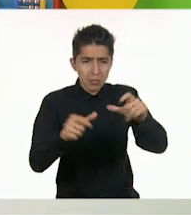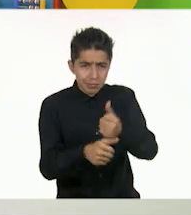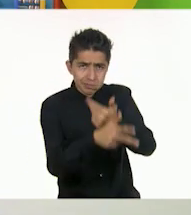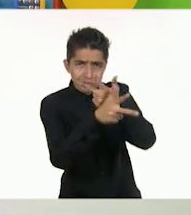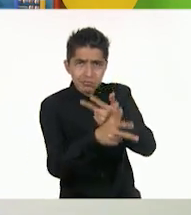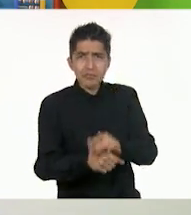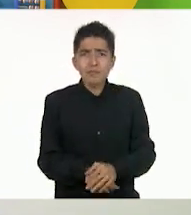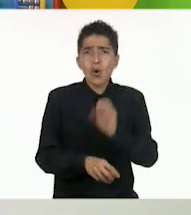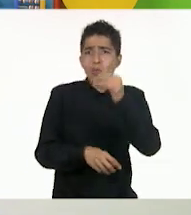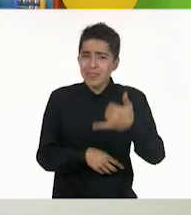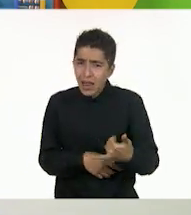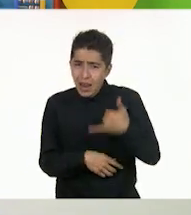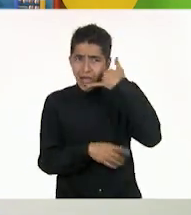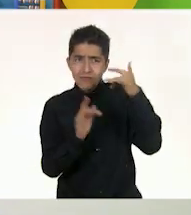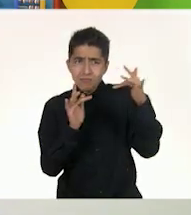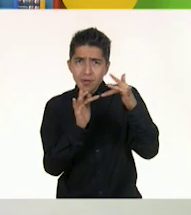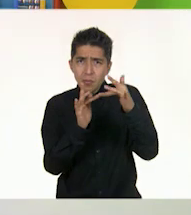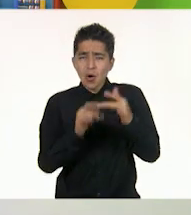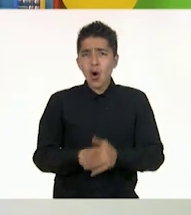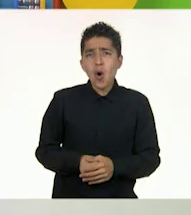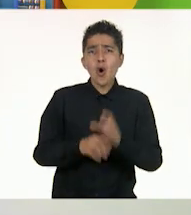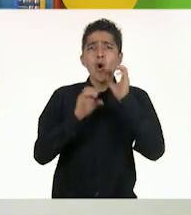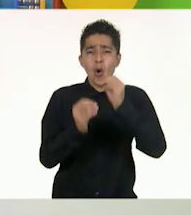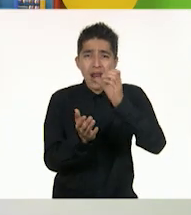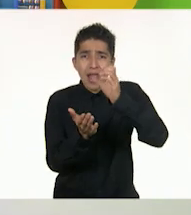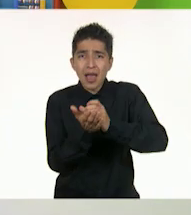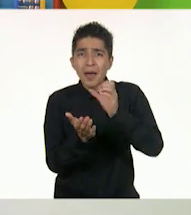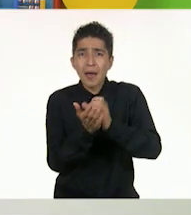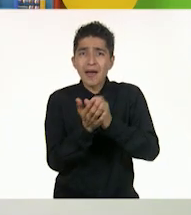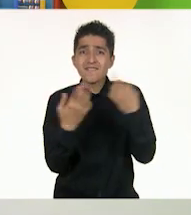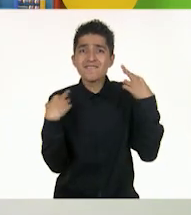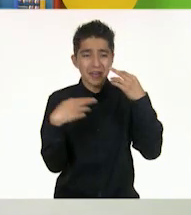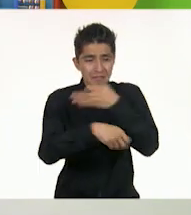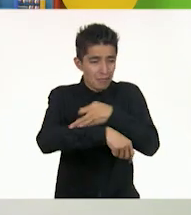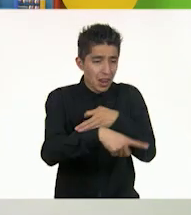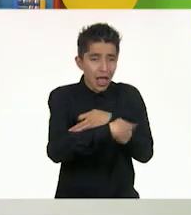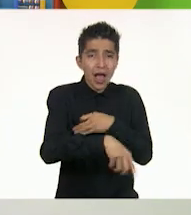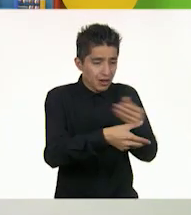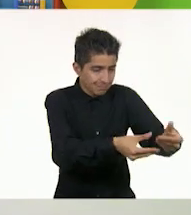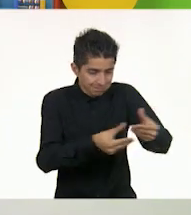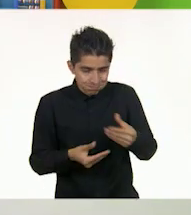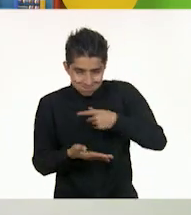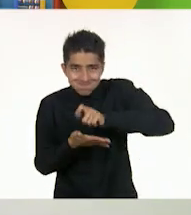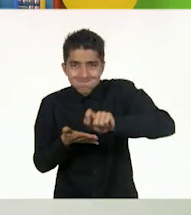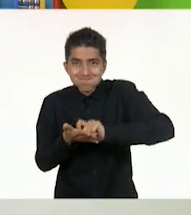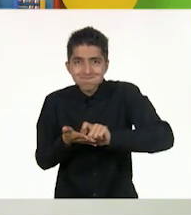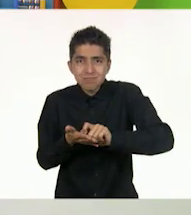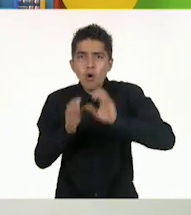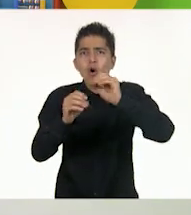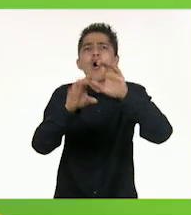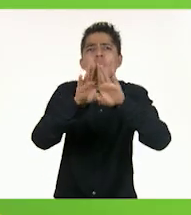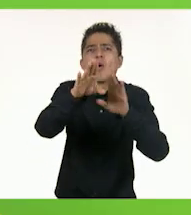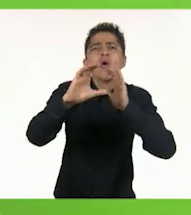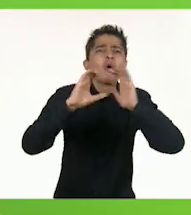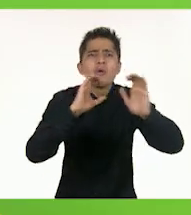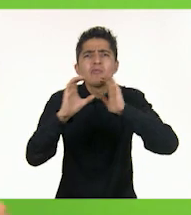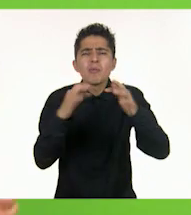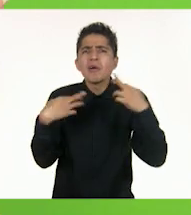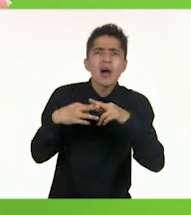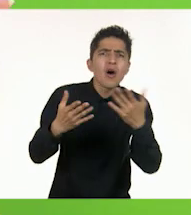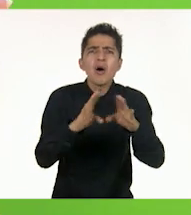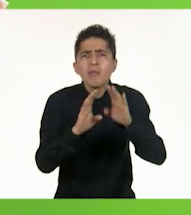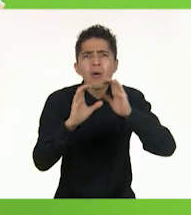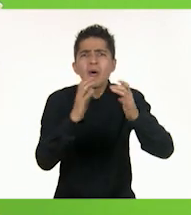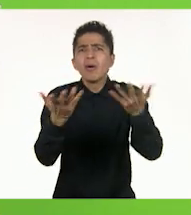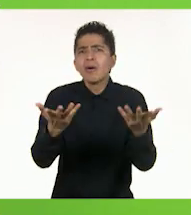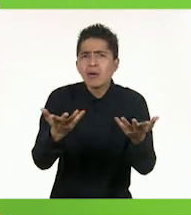teléfono? ¿Alguien de tu familia recibe los cuadernillos y actividades? ¿De qué otra forma se comunican? ¿Y